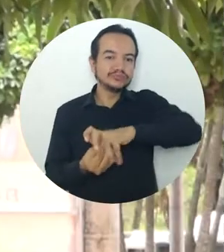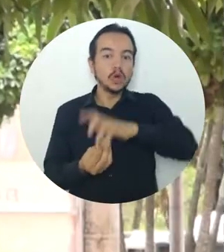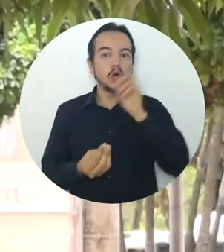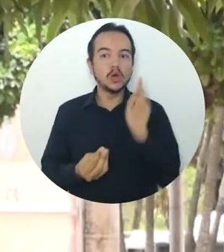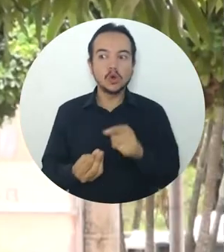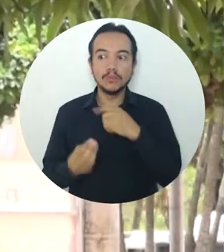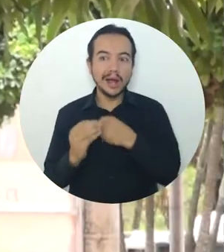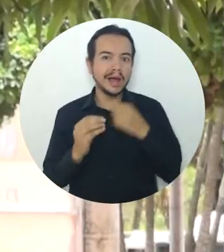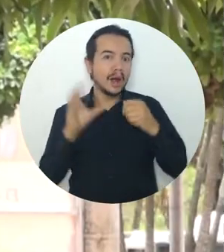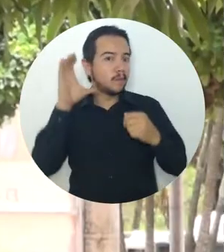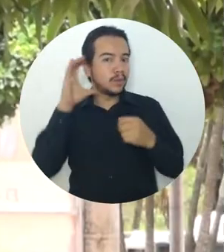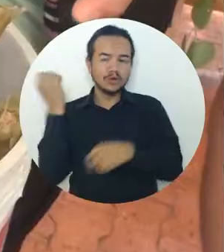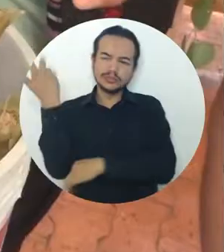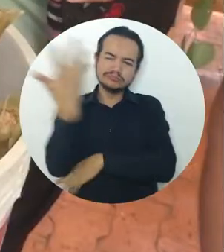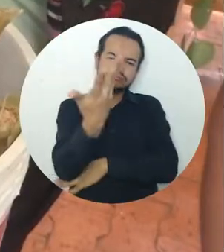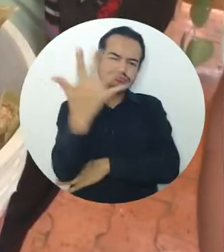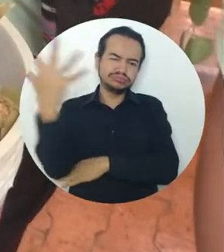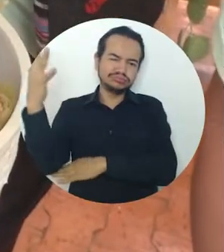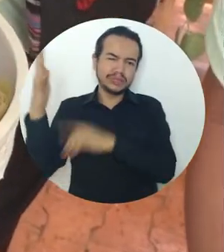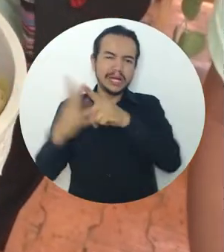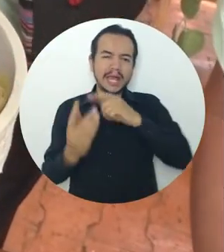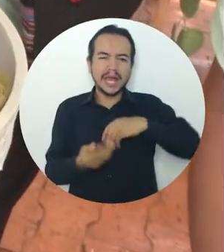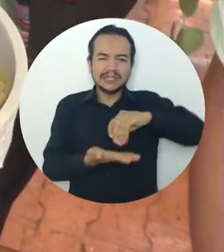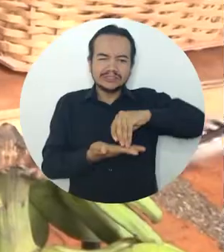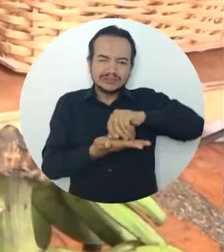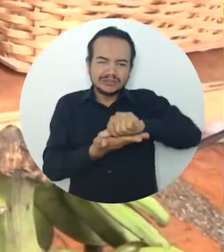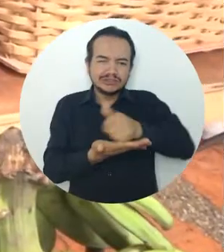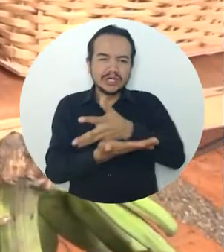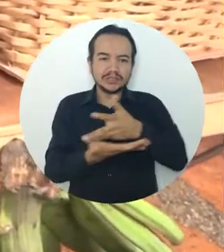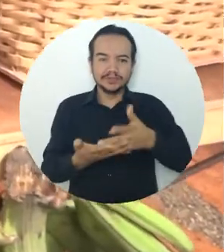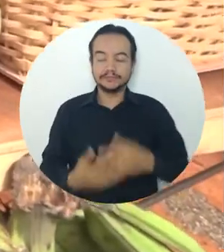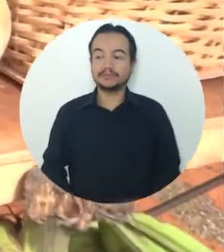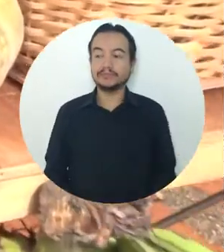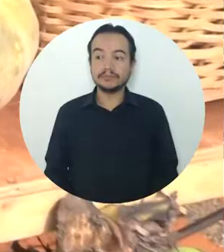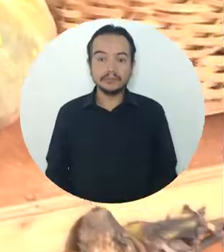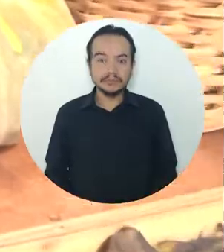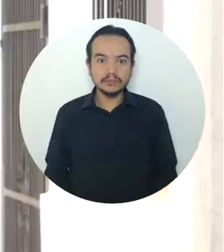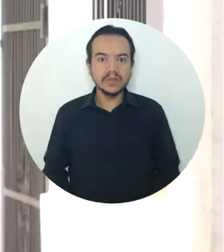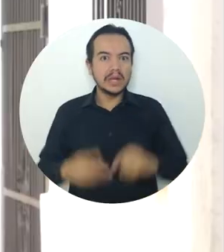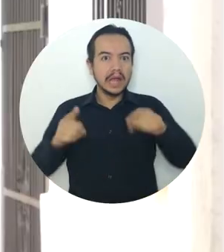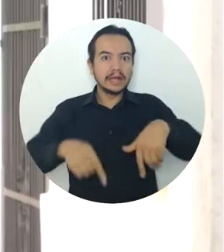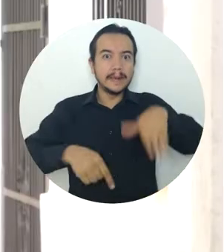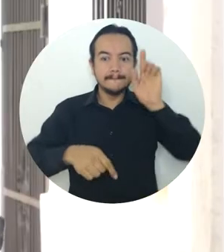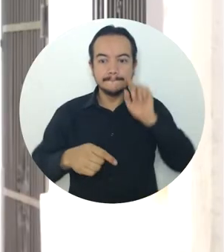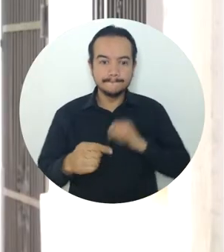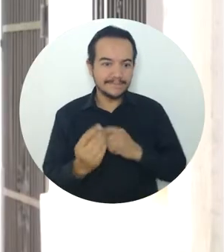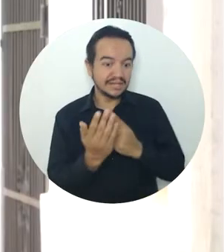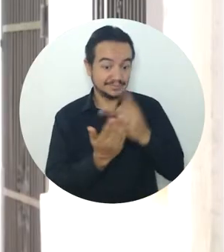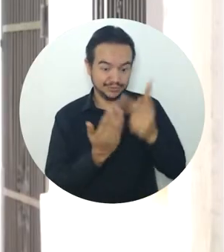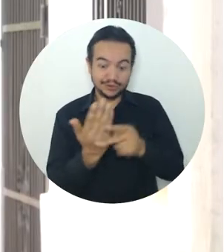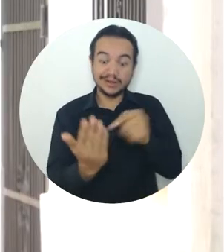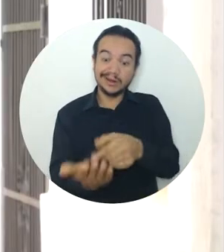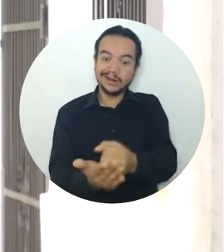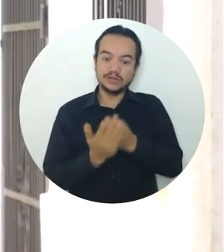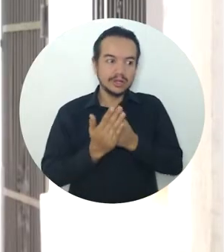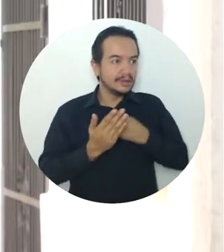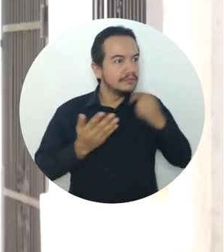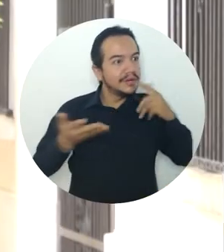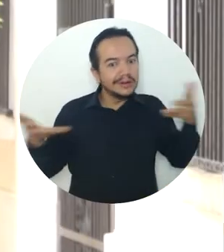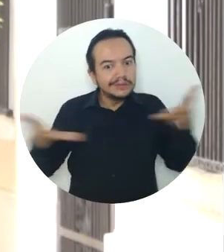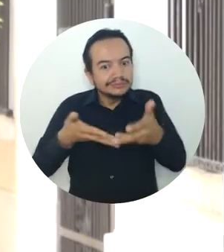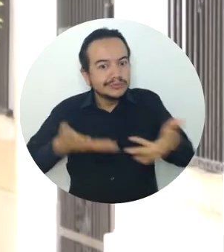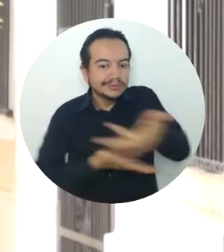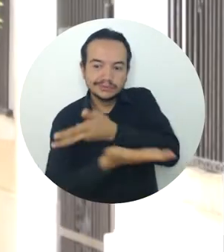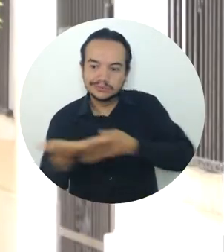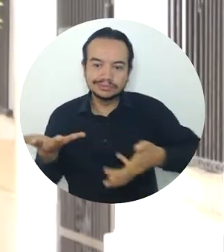como nuestra fruta líder porque esa zona es citrícola. Este proyecto nos ha permitido familiarizarnos más unas con las otras.